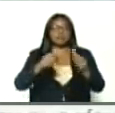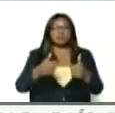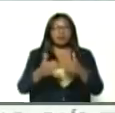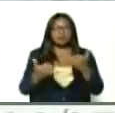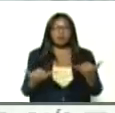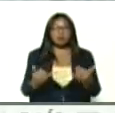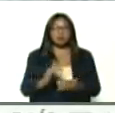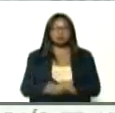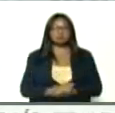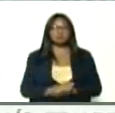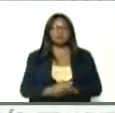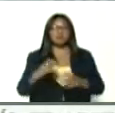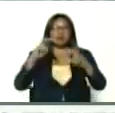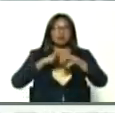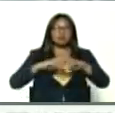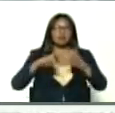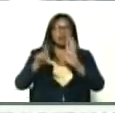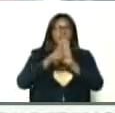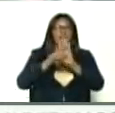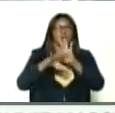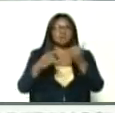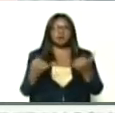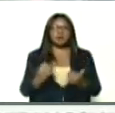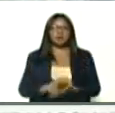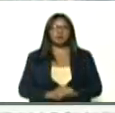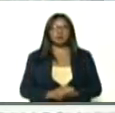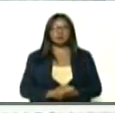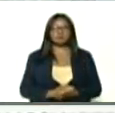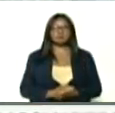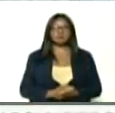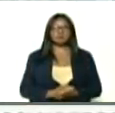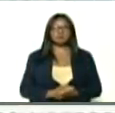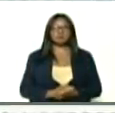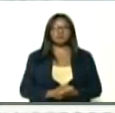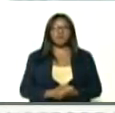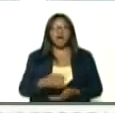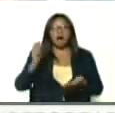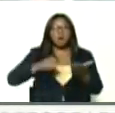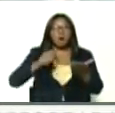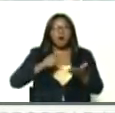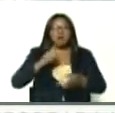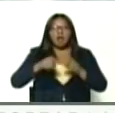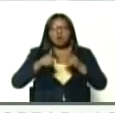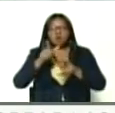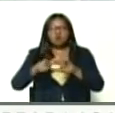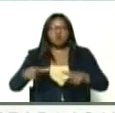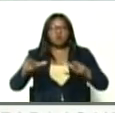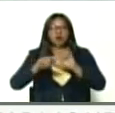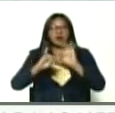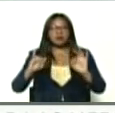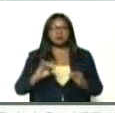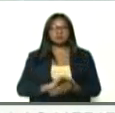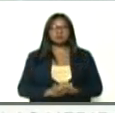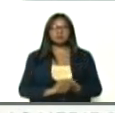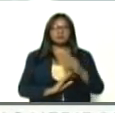de empezar a revisar, esta ley, hemos visto, por el mismo, de algunos estados, haciendo la revisión, por